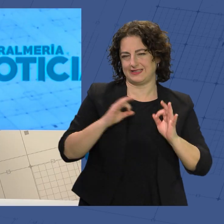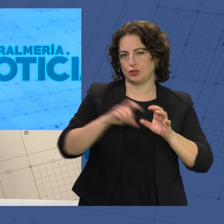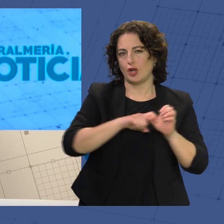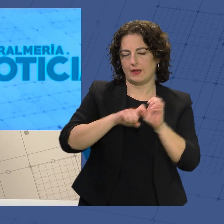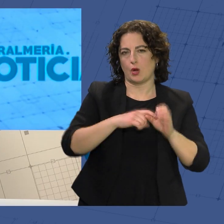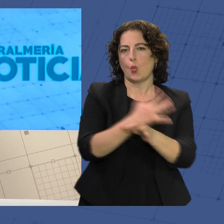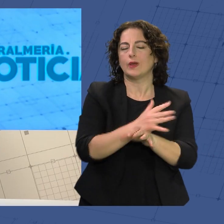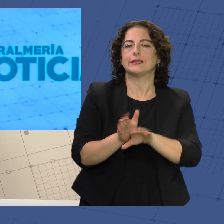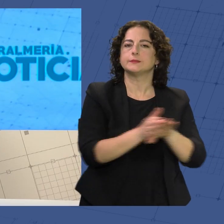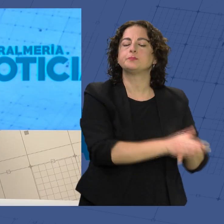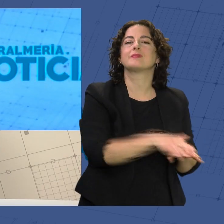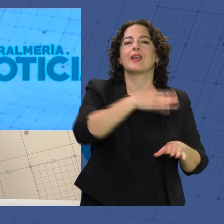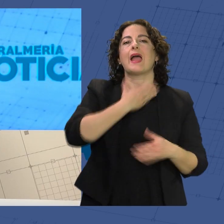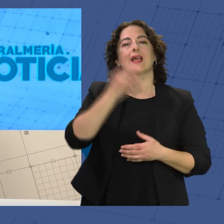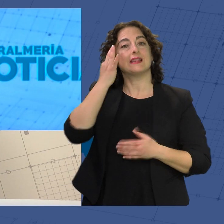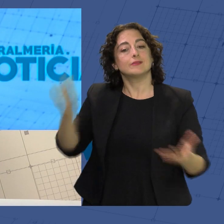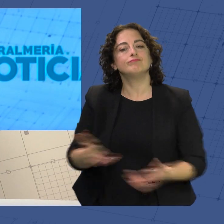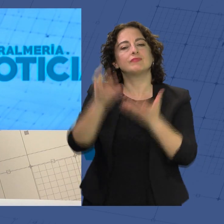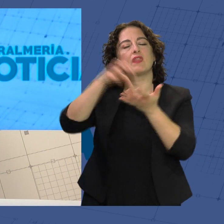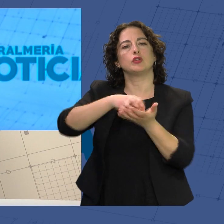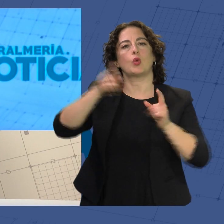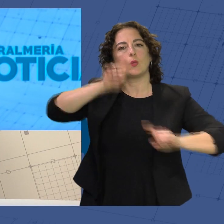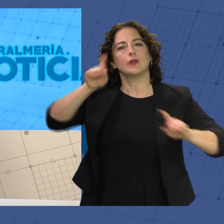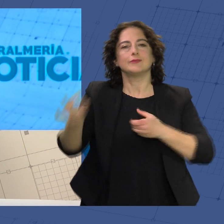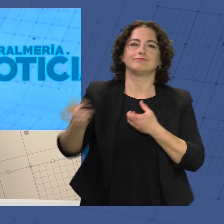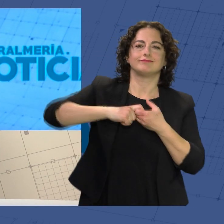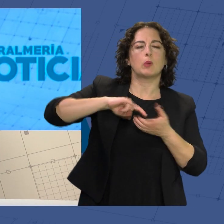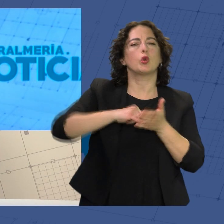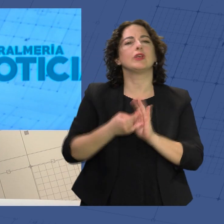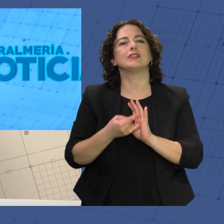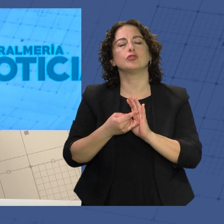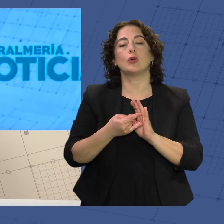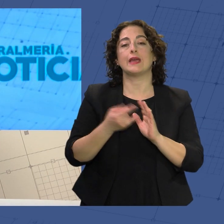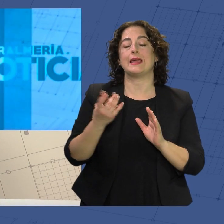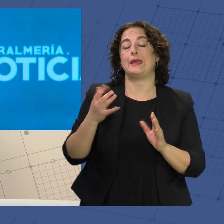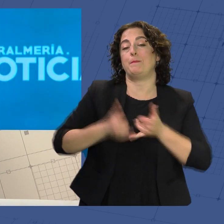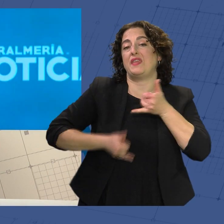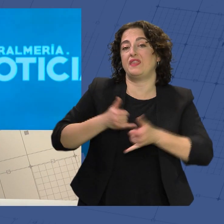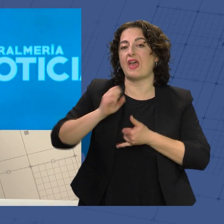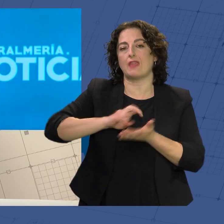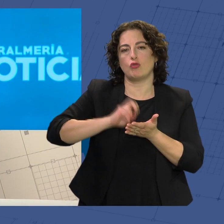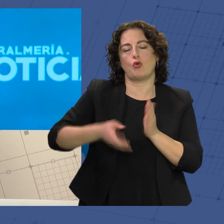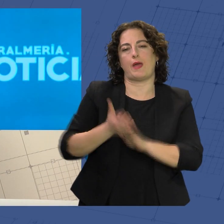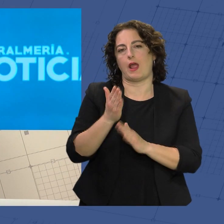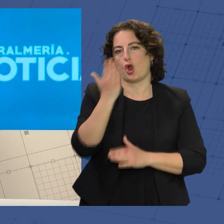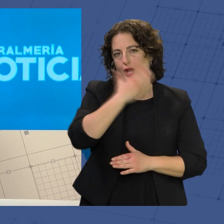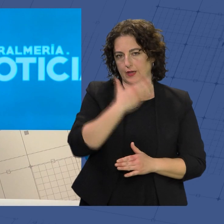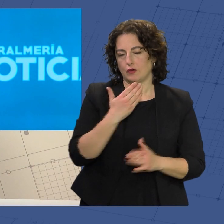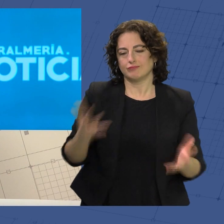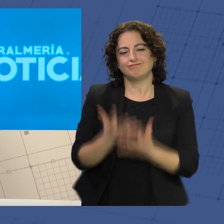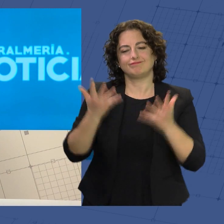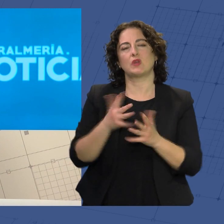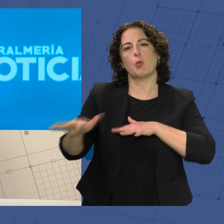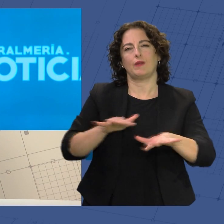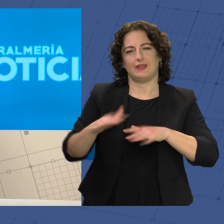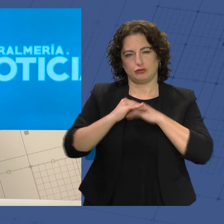La alcaldesa anima a los centros educativos a sumarse al proyecto En Bici y Andando al Cole para fomentar una movilidad